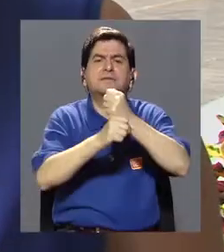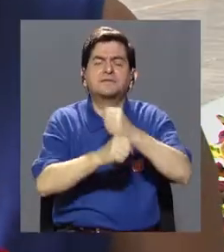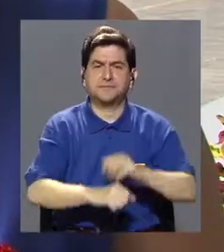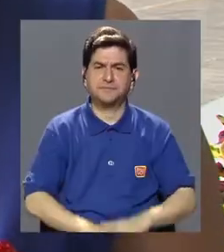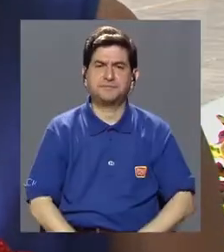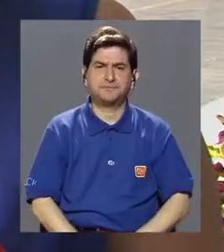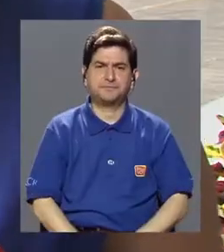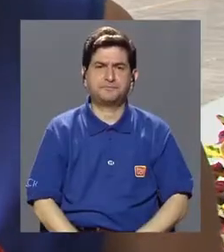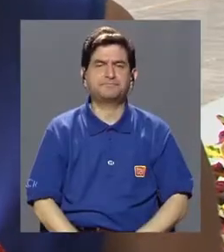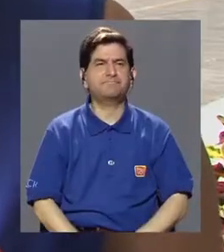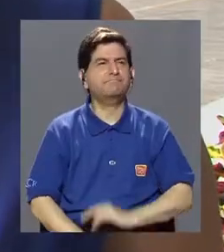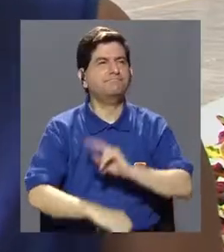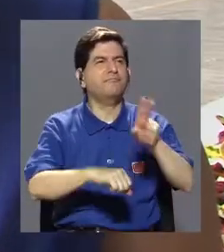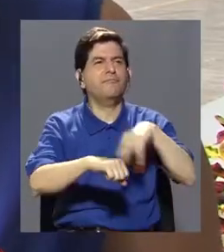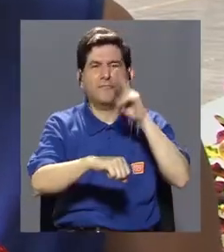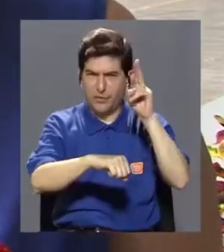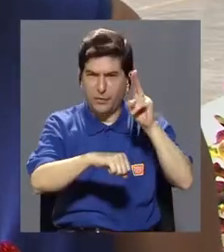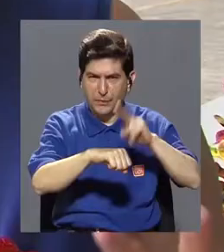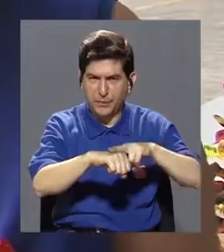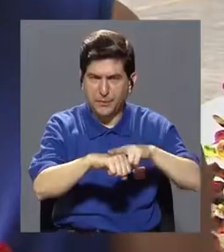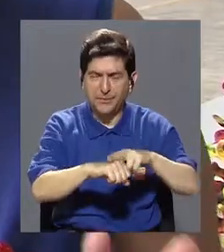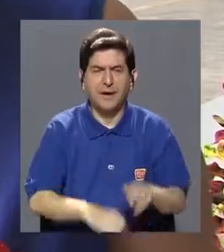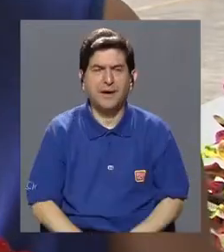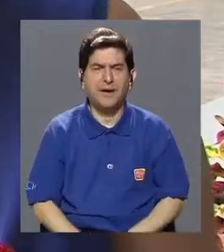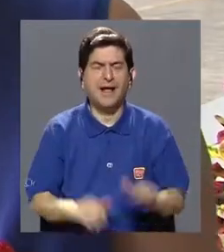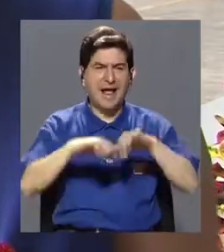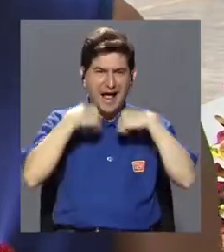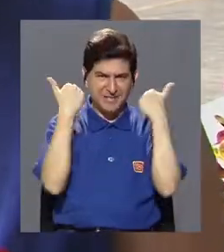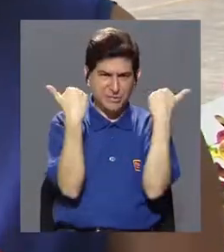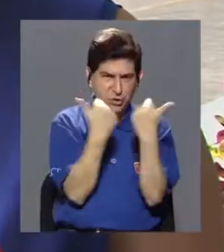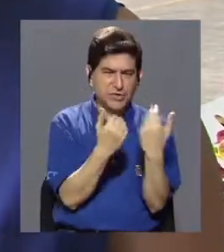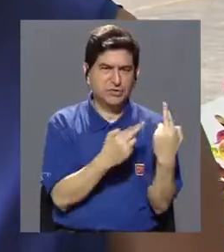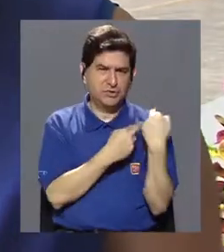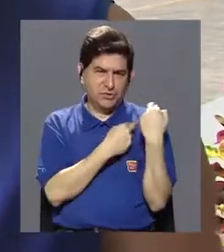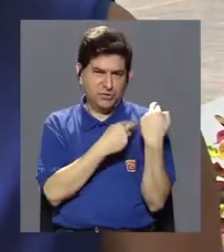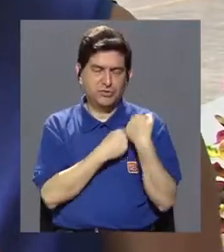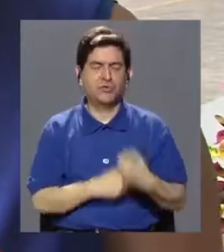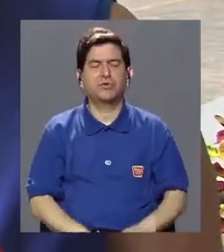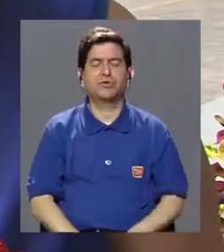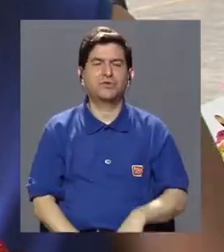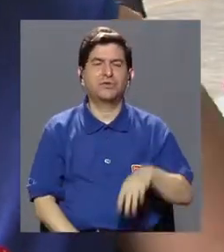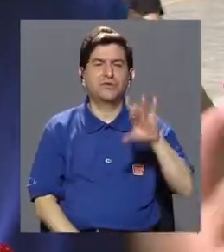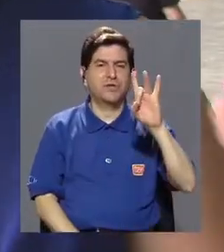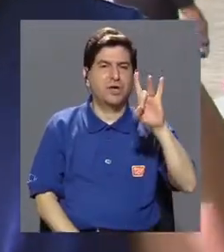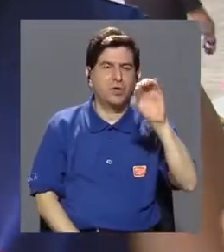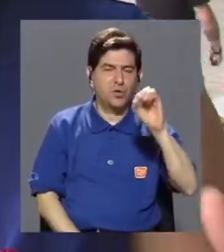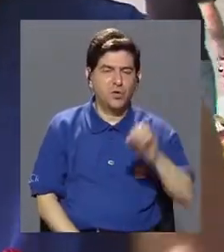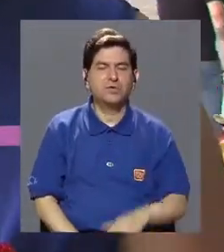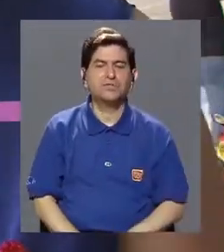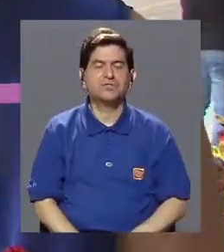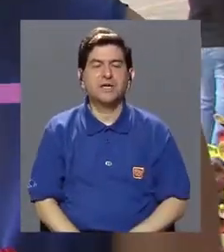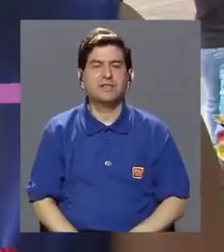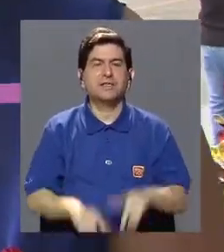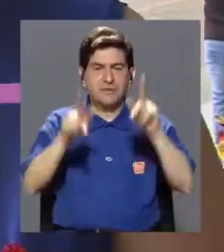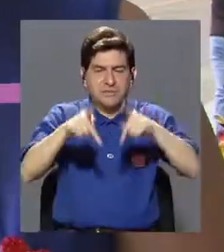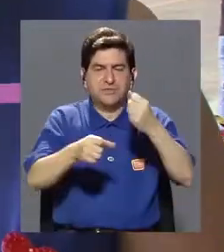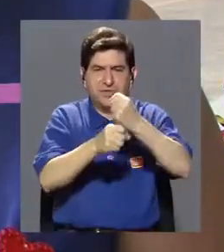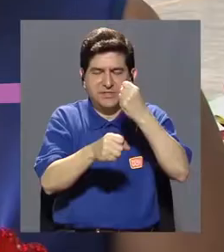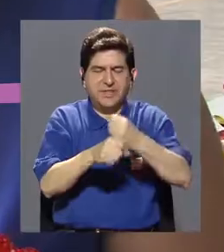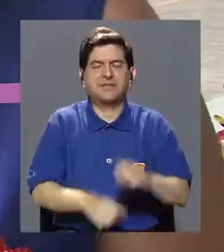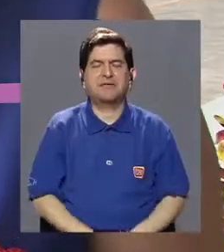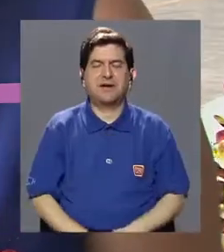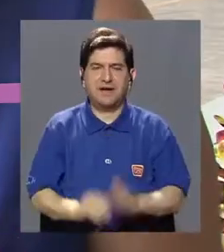generalmente la asociación está a cargo de 80 cardíacos, que trabajamos a nivel de la caja y casi 120 fuera,